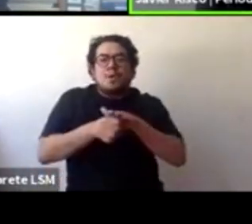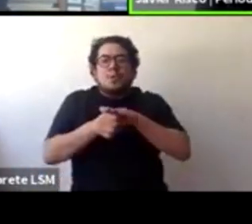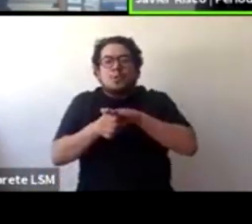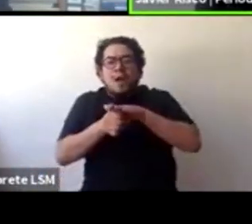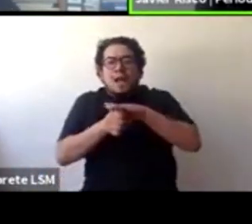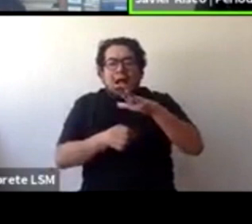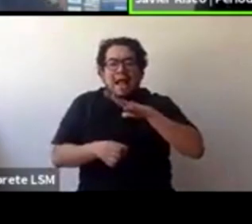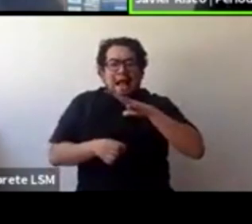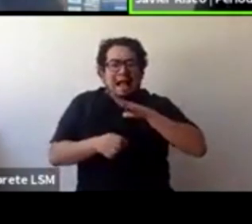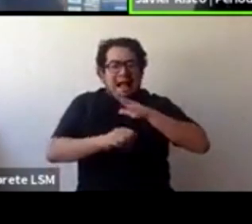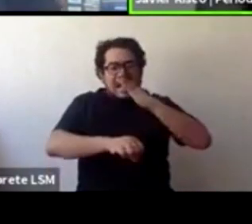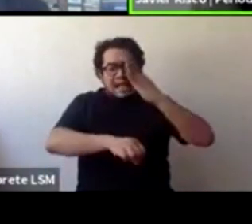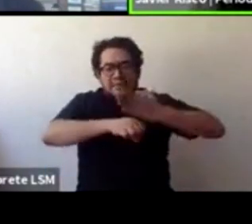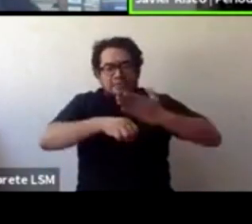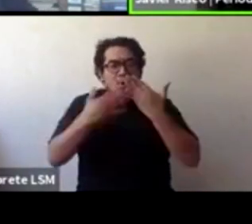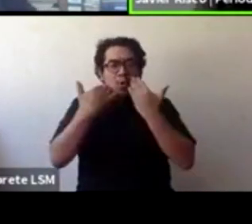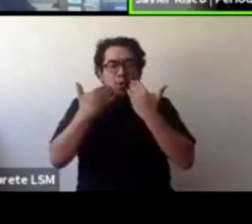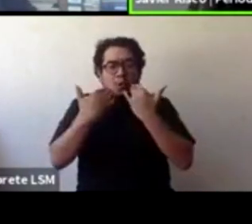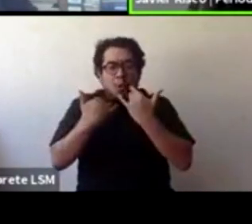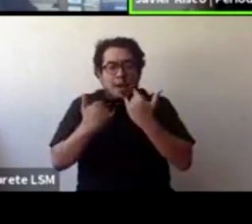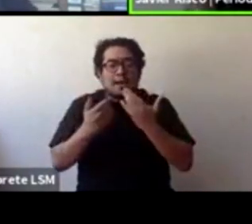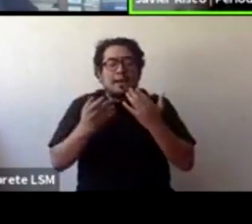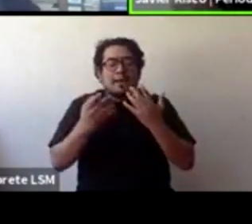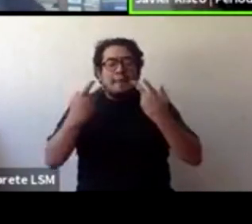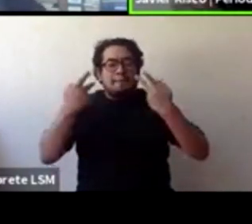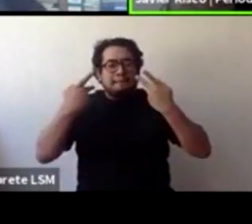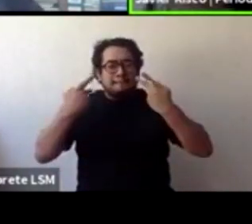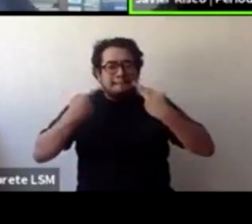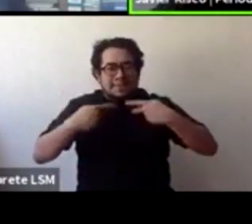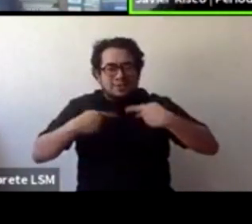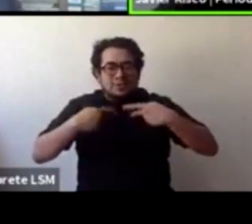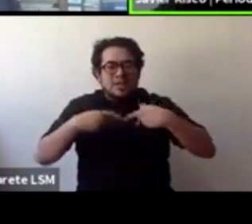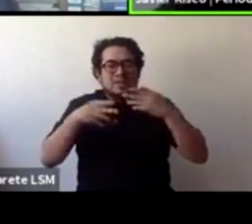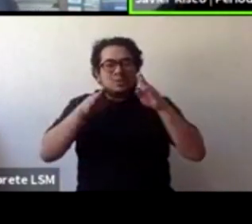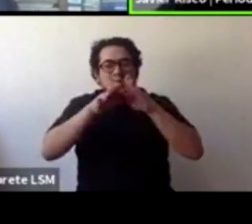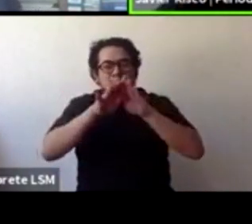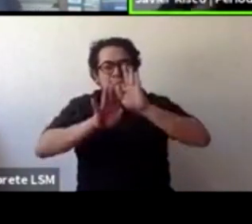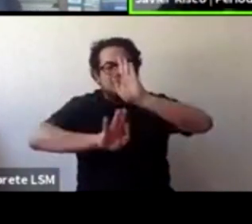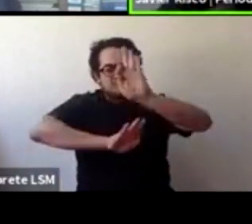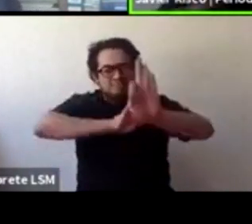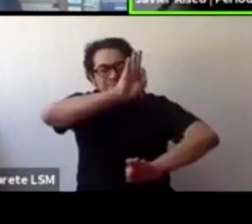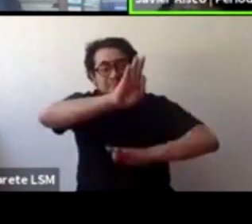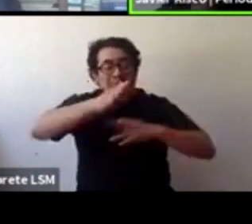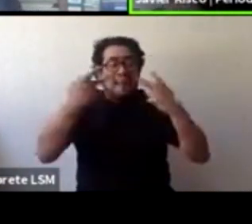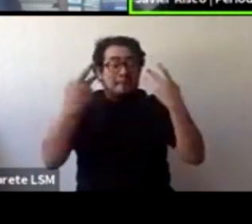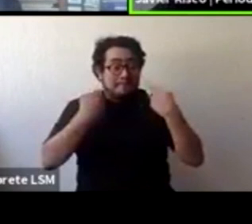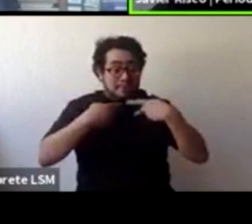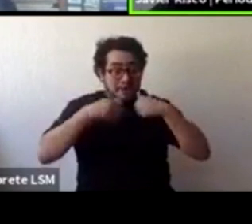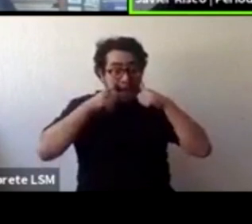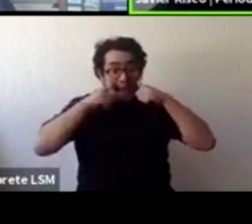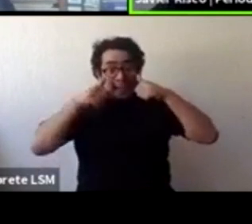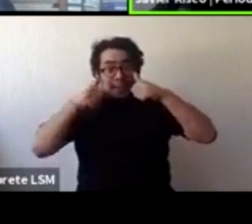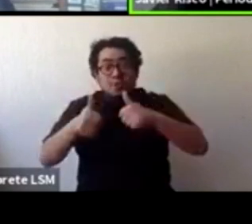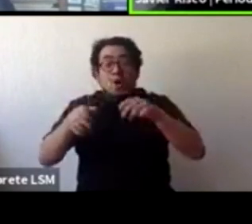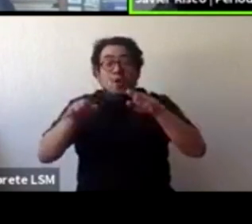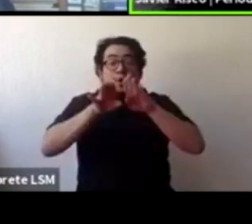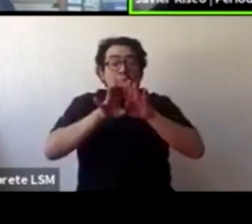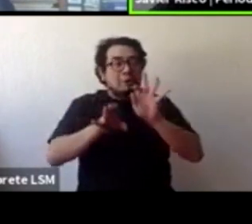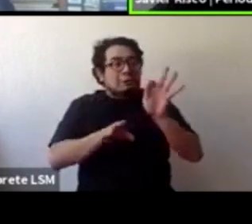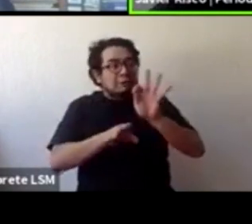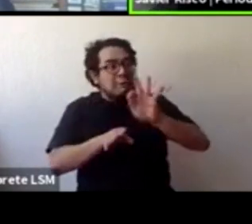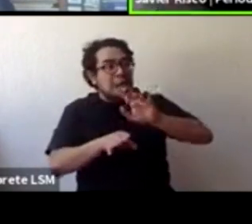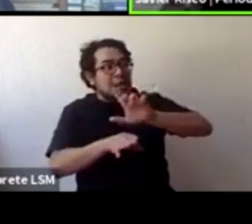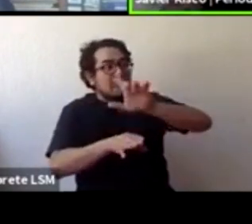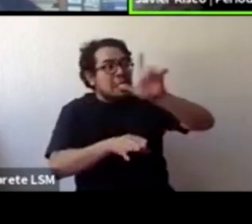¿Cómo se está tratando a la gente que vaya y trata de denunciar este tipo de acoso, tal vez años después, o esta